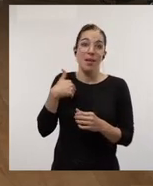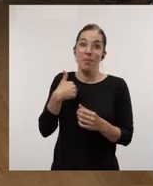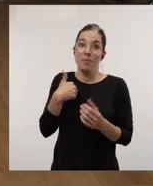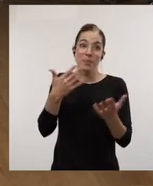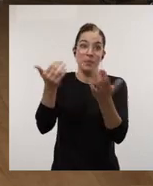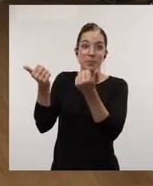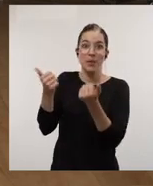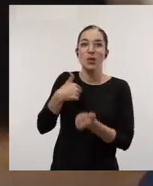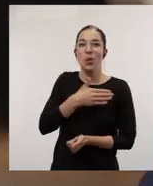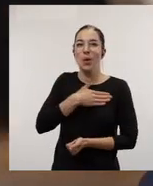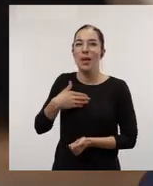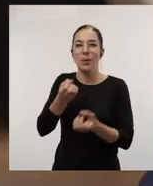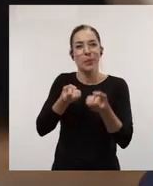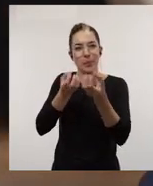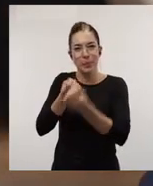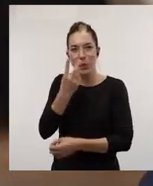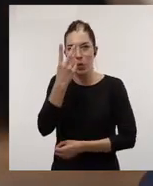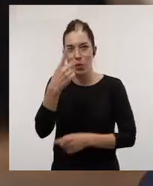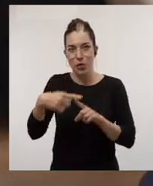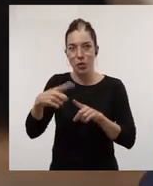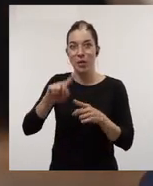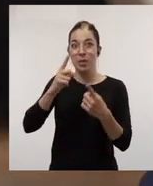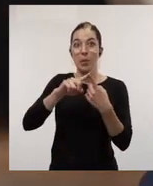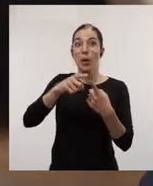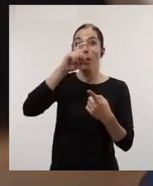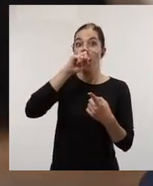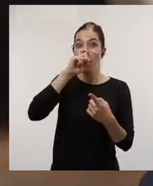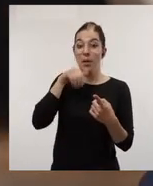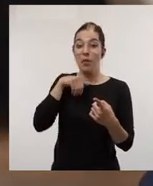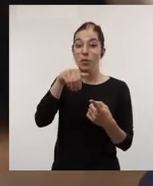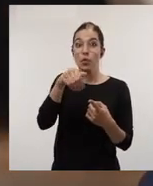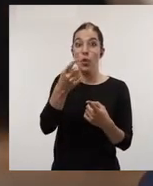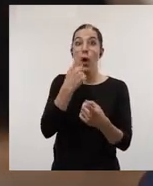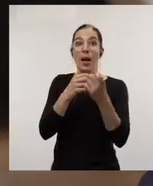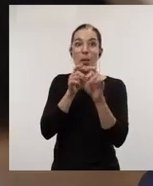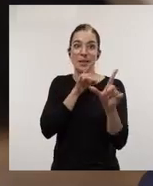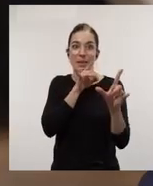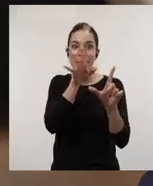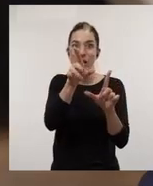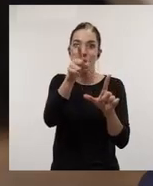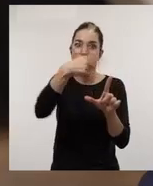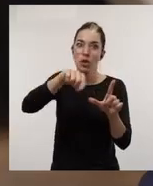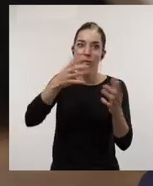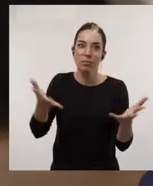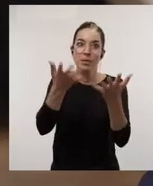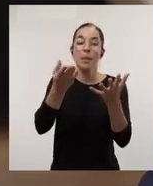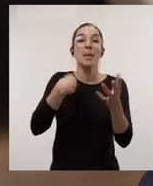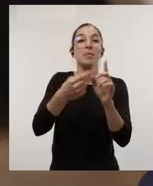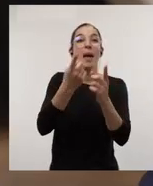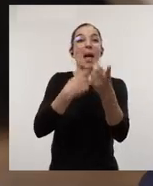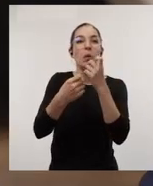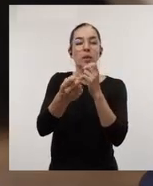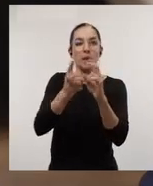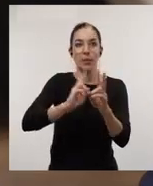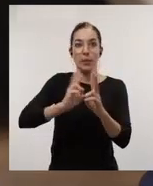para cerrar me gustaría lanzaros dos mensajes el primero recordaros que vais a recibir una encuesta que os invitamos desde ella a quien la podáis